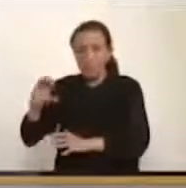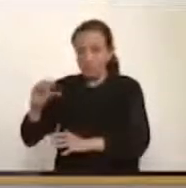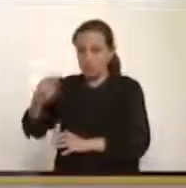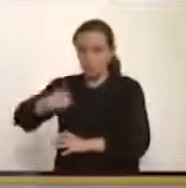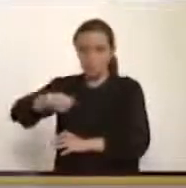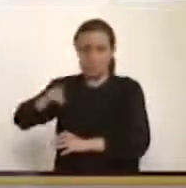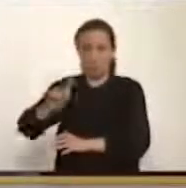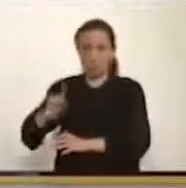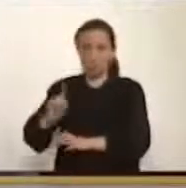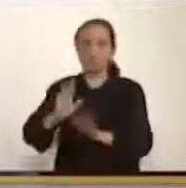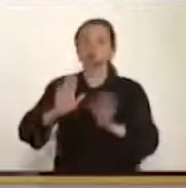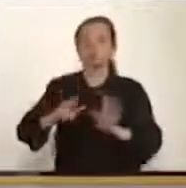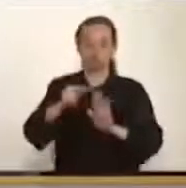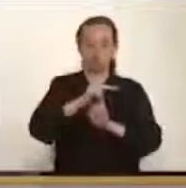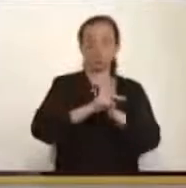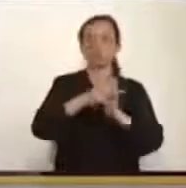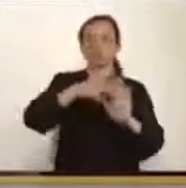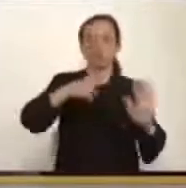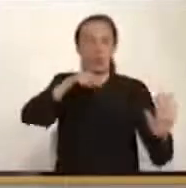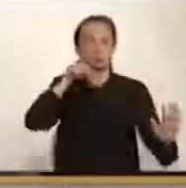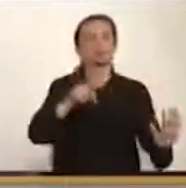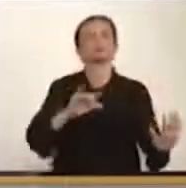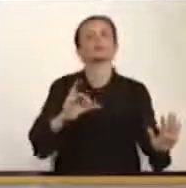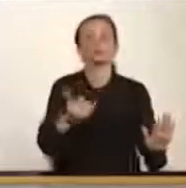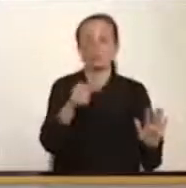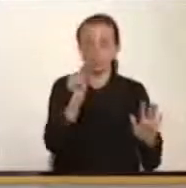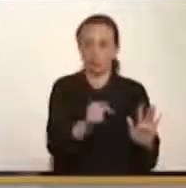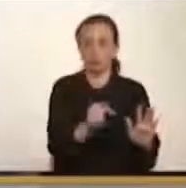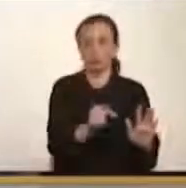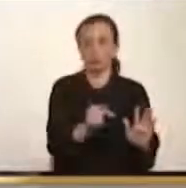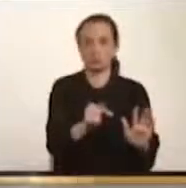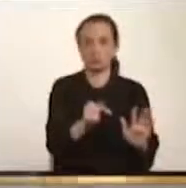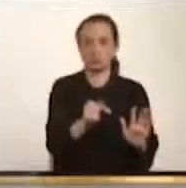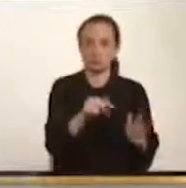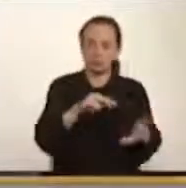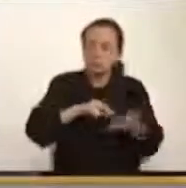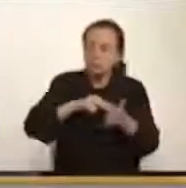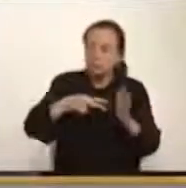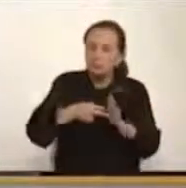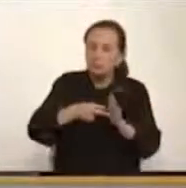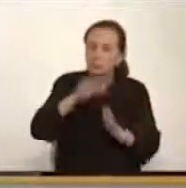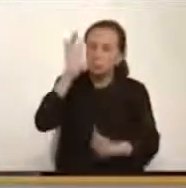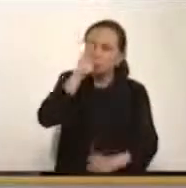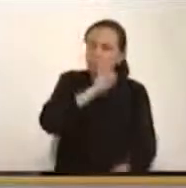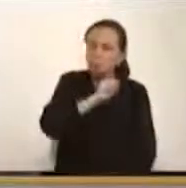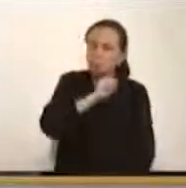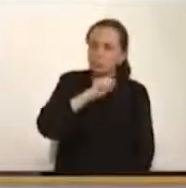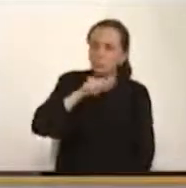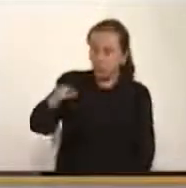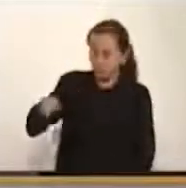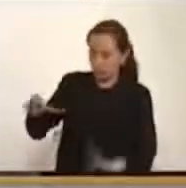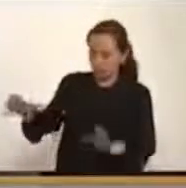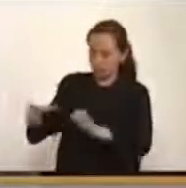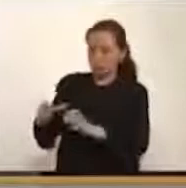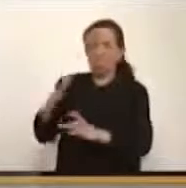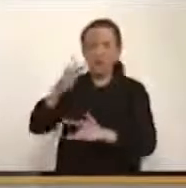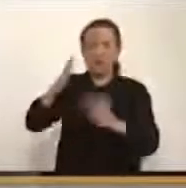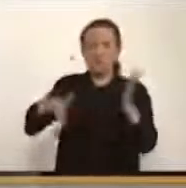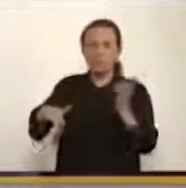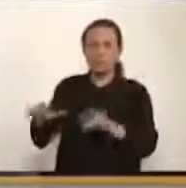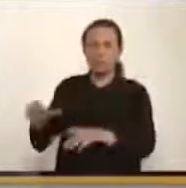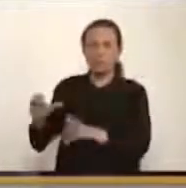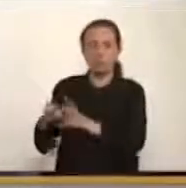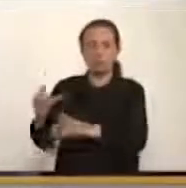Constitución, que demuestra que el Fast Track explícitamente quedó en concordancia